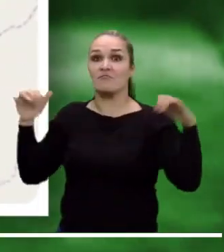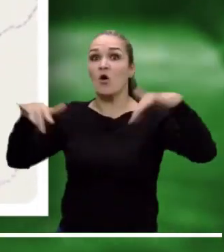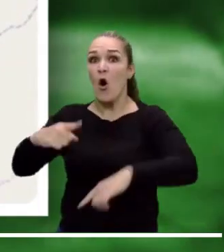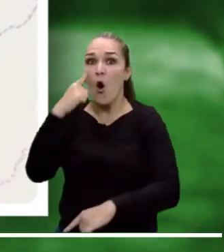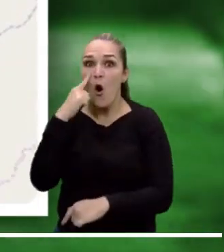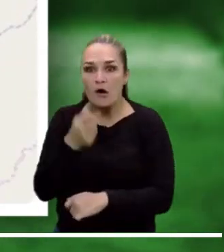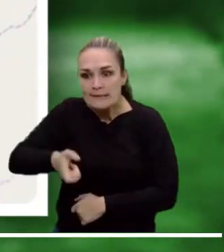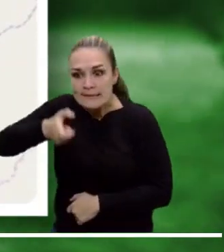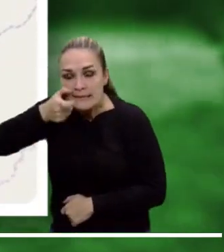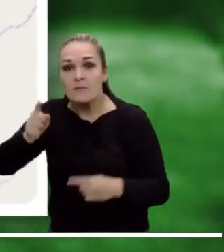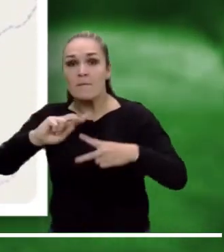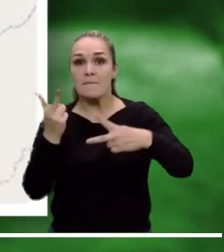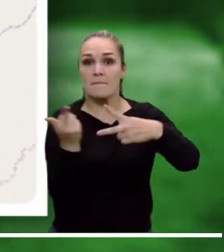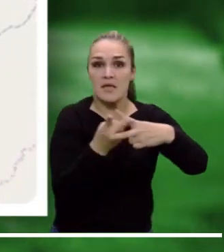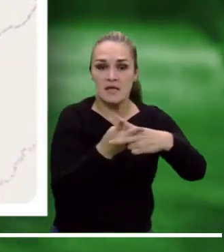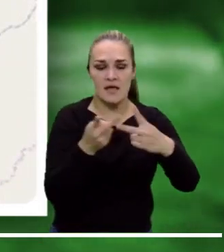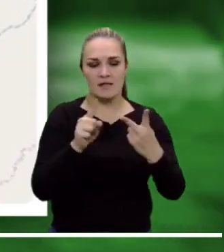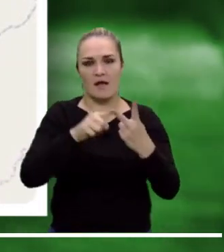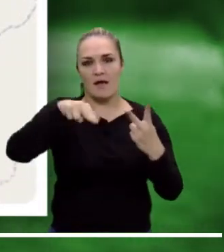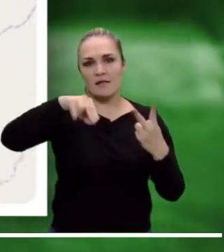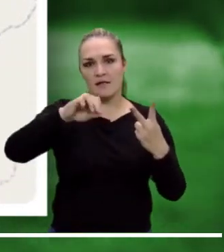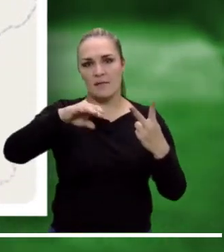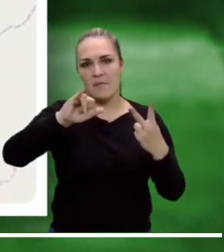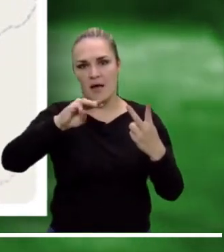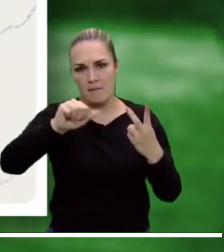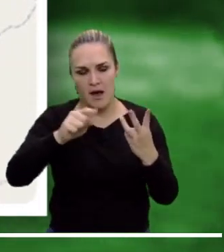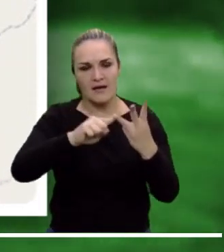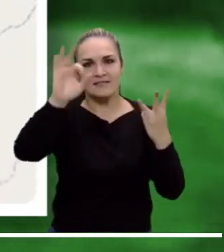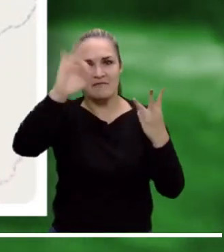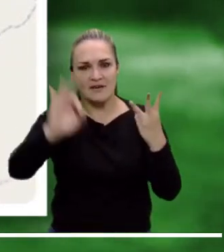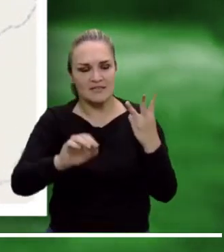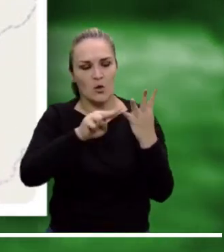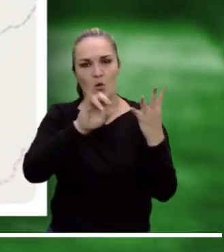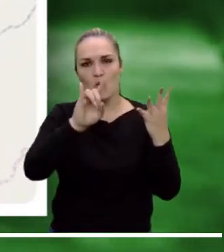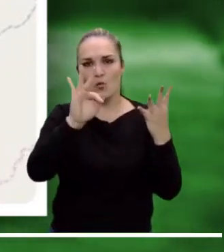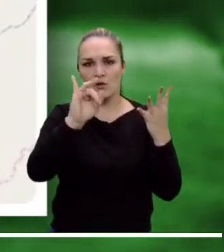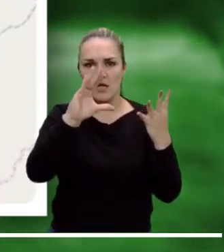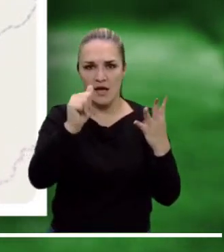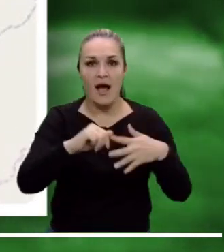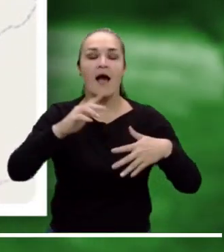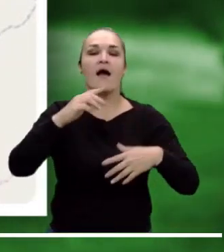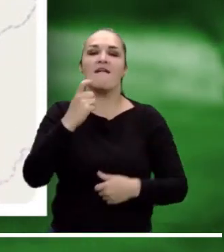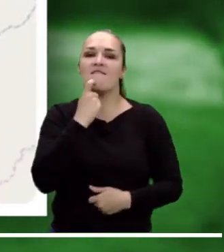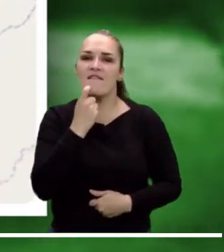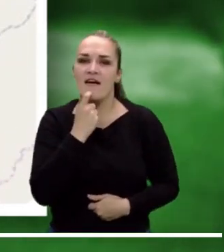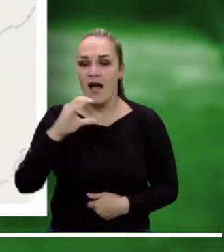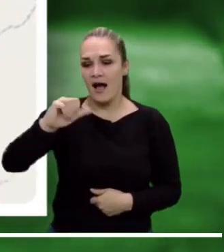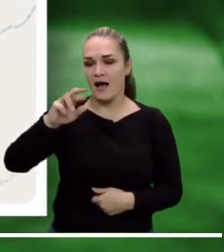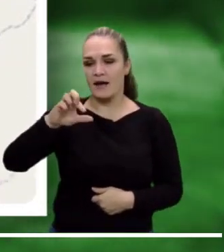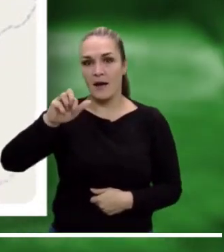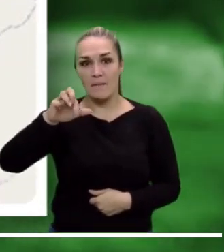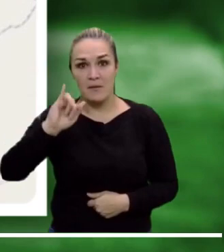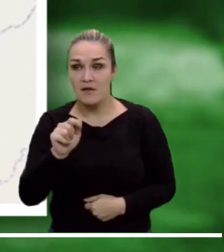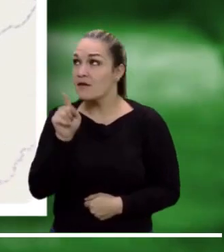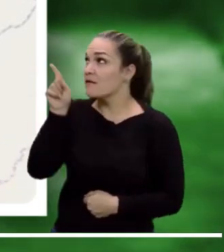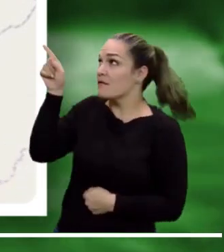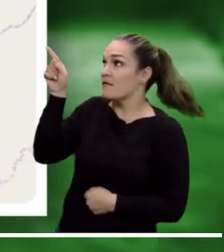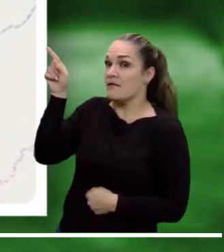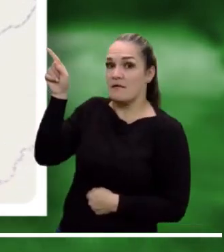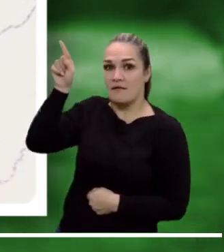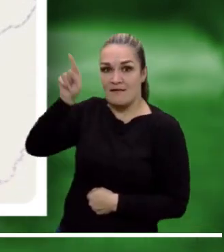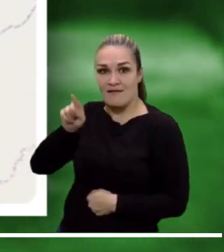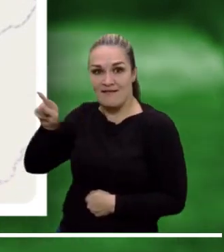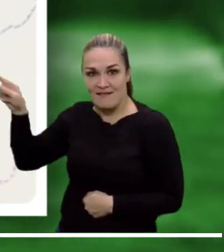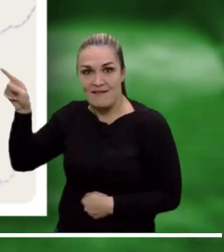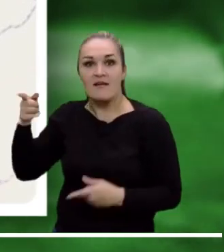probabilidad de crecientes en el Río Negro y sus aportantes. recomienda atención en Villeta, Nimaima, San